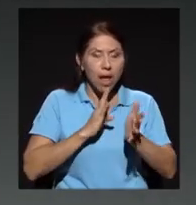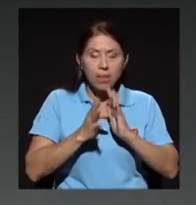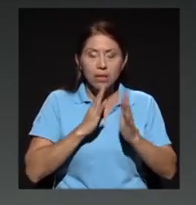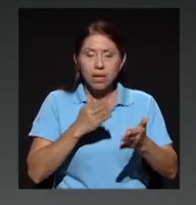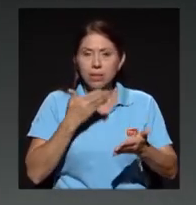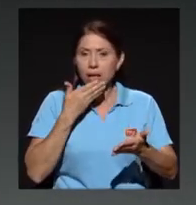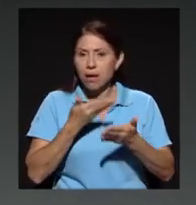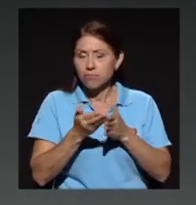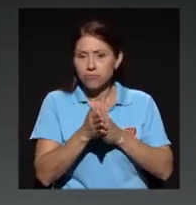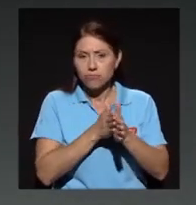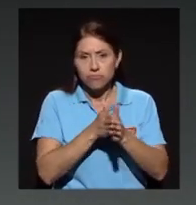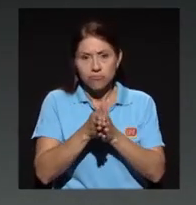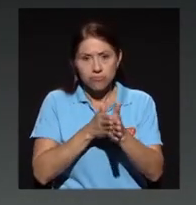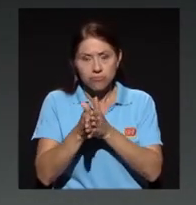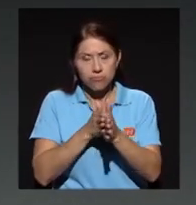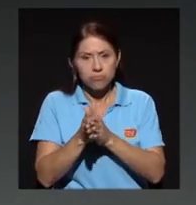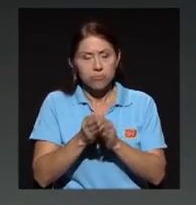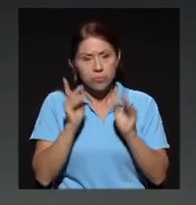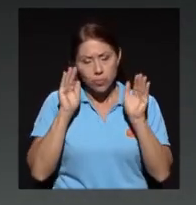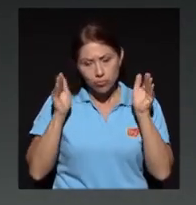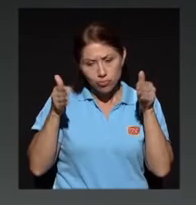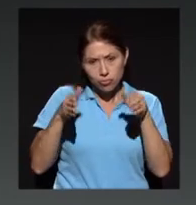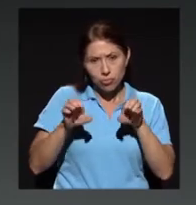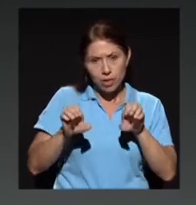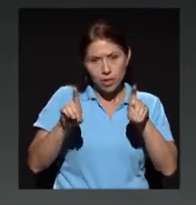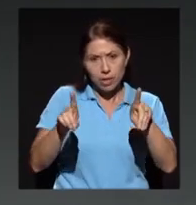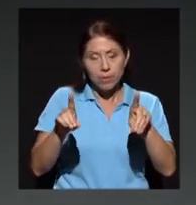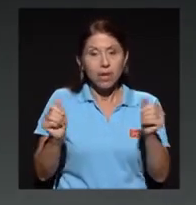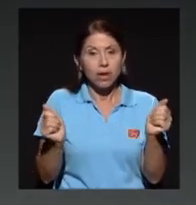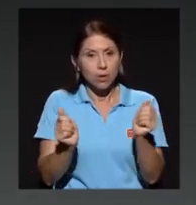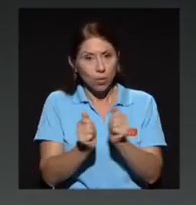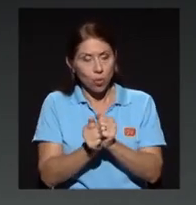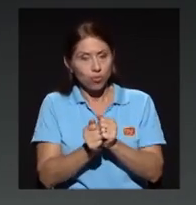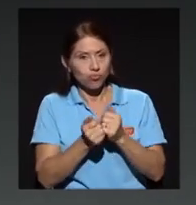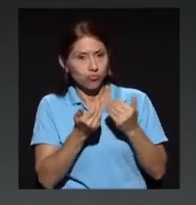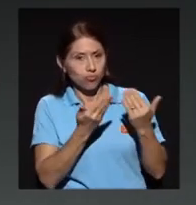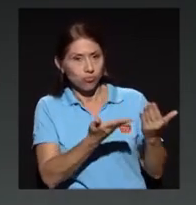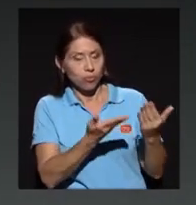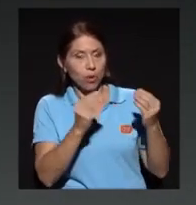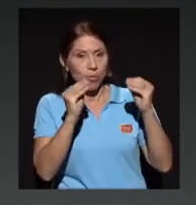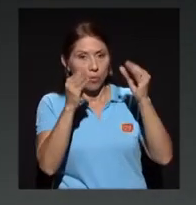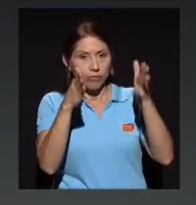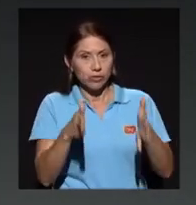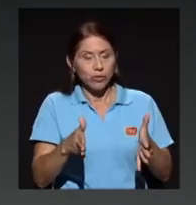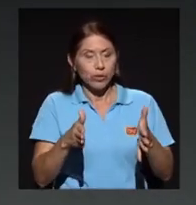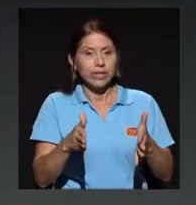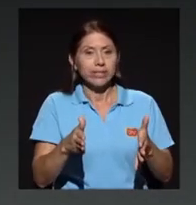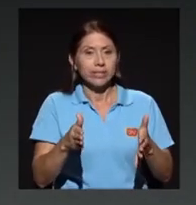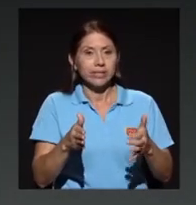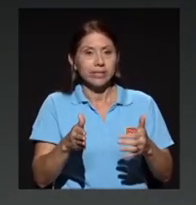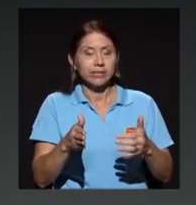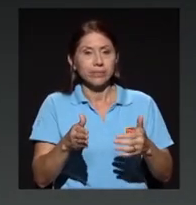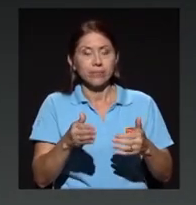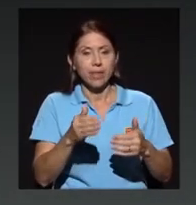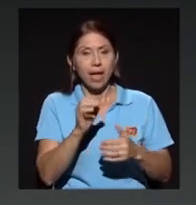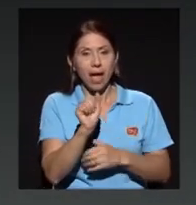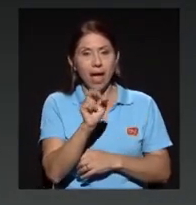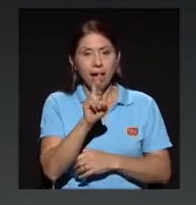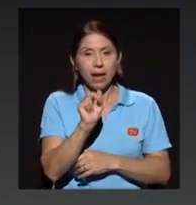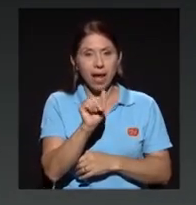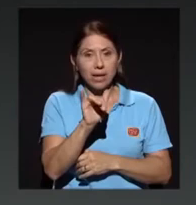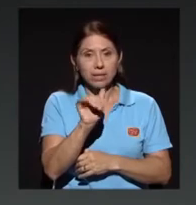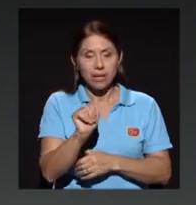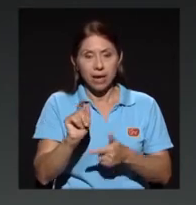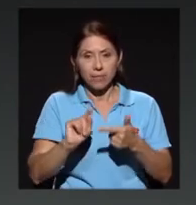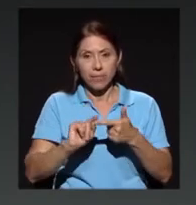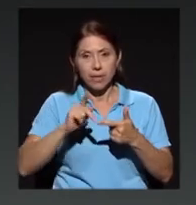académica con los profesores Araya y Palma. Y don Carlos